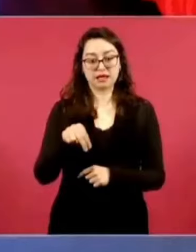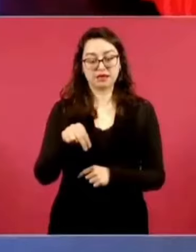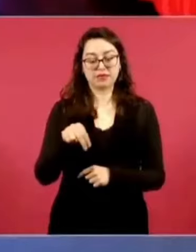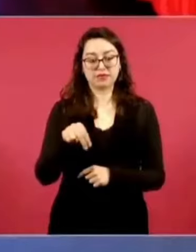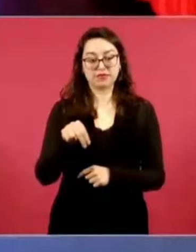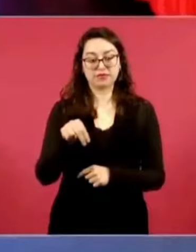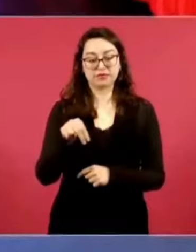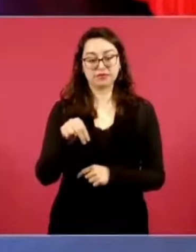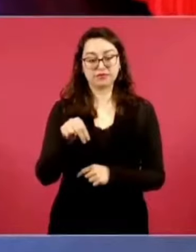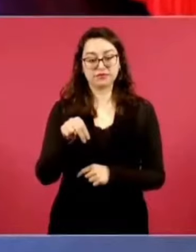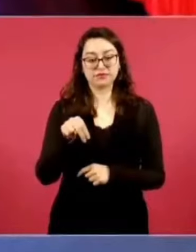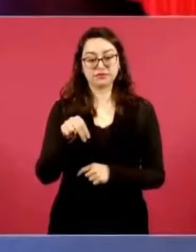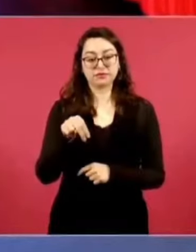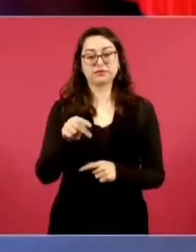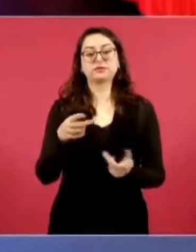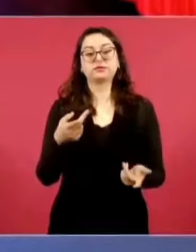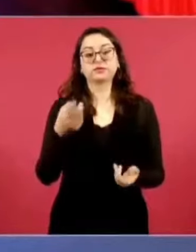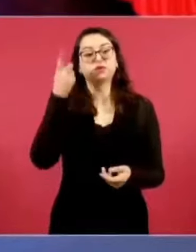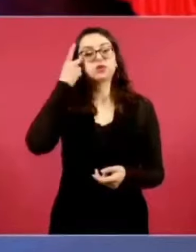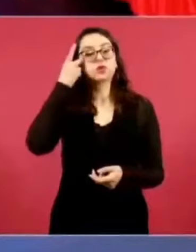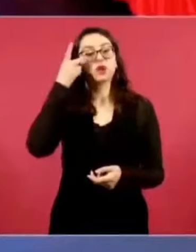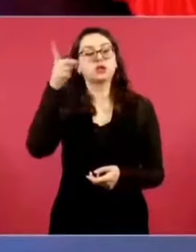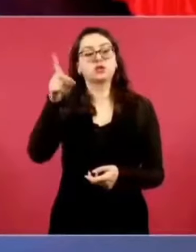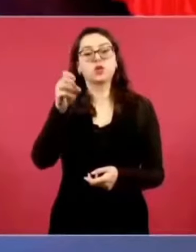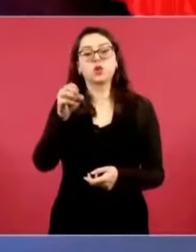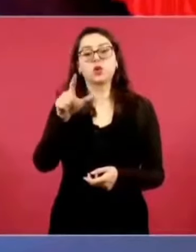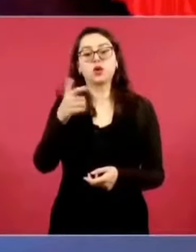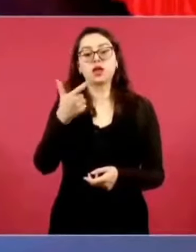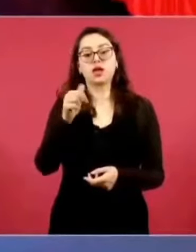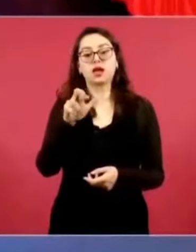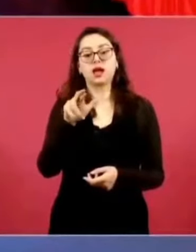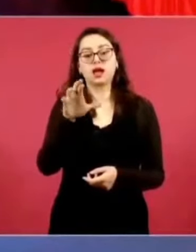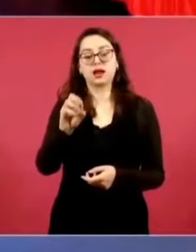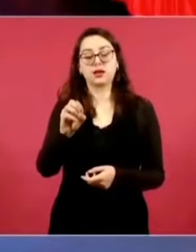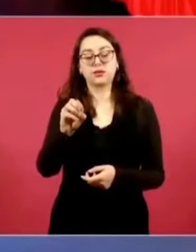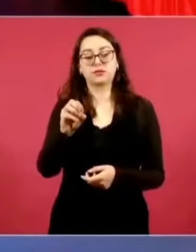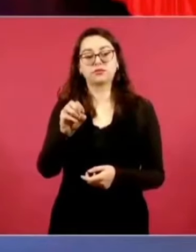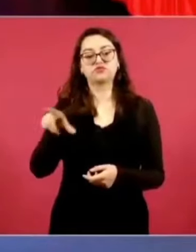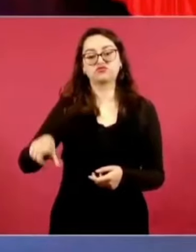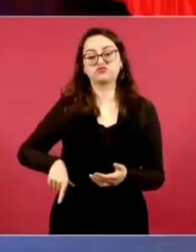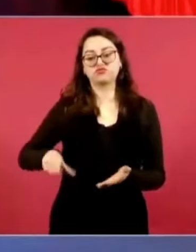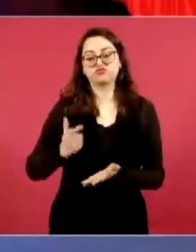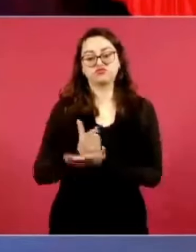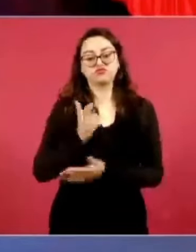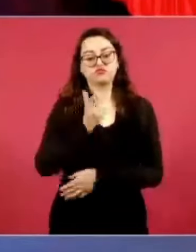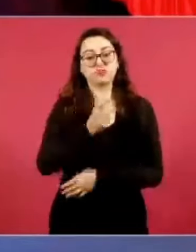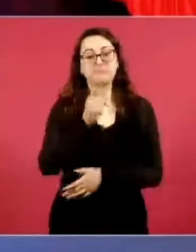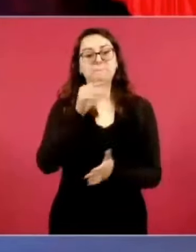Olegario, mil sesenta y dos millones.